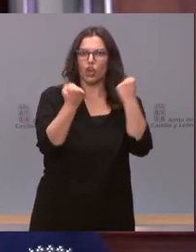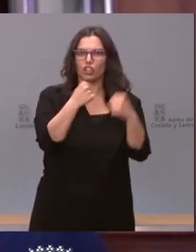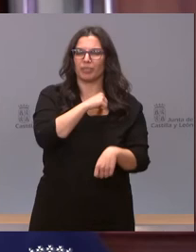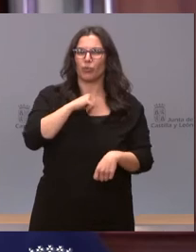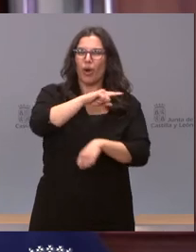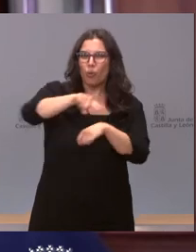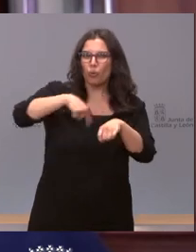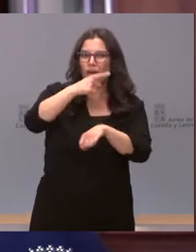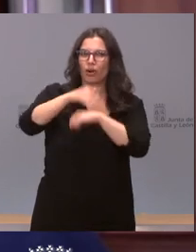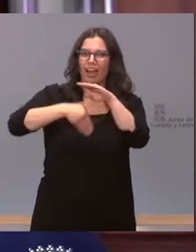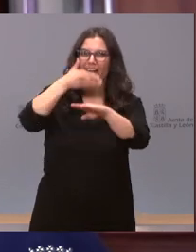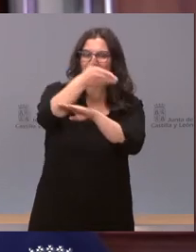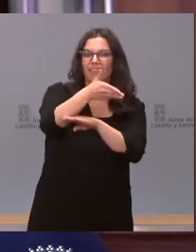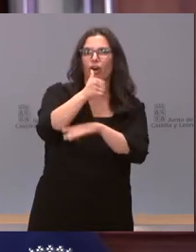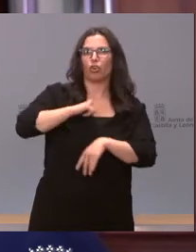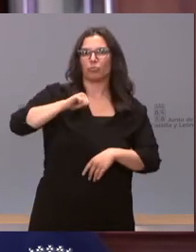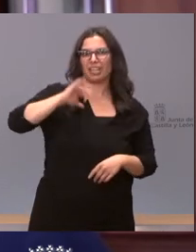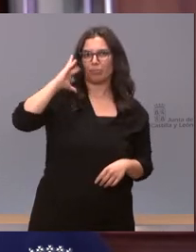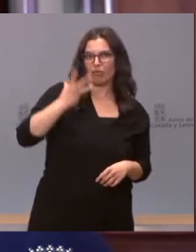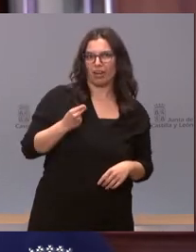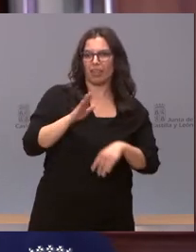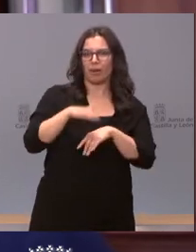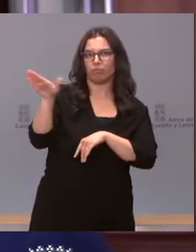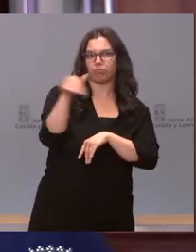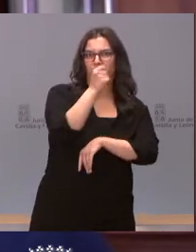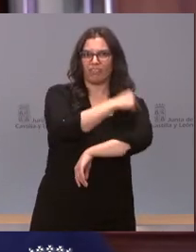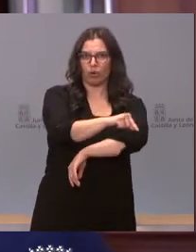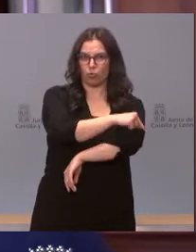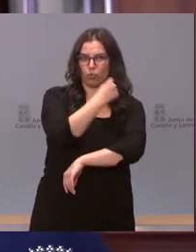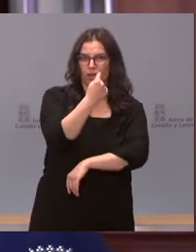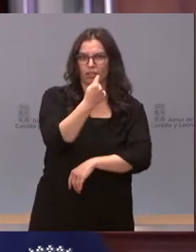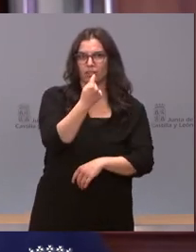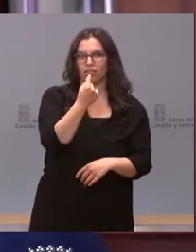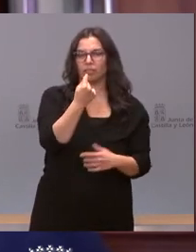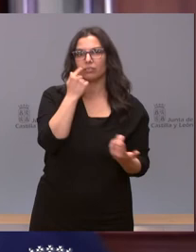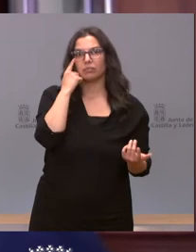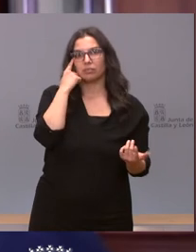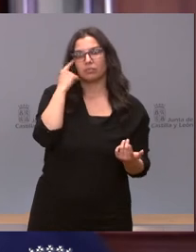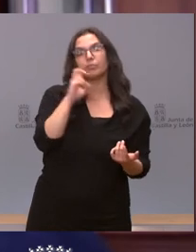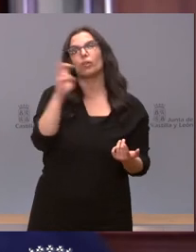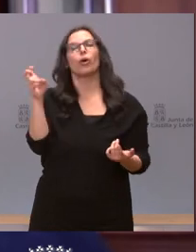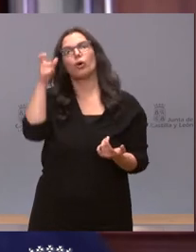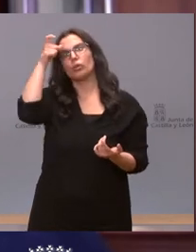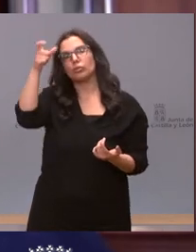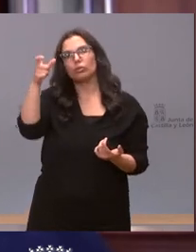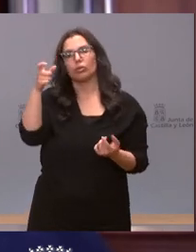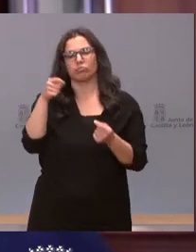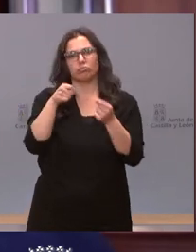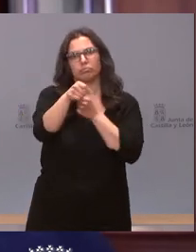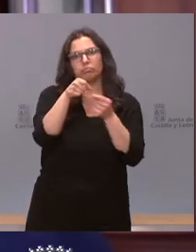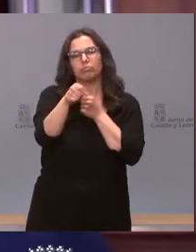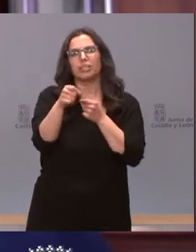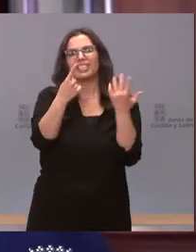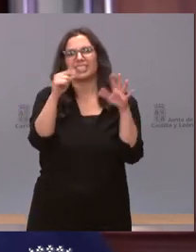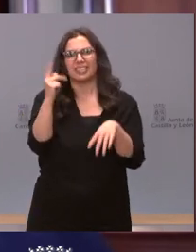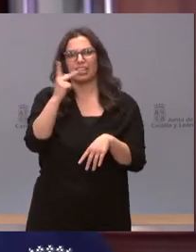al hospital de referencia Ponferrada al que se les ha citado para ir a vacunarse desde Balouta se tarda más de son más de 60 kilómetros se